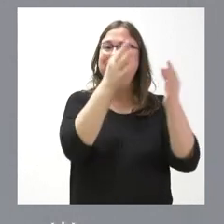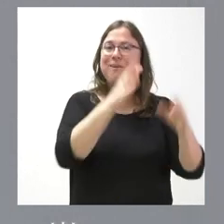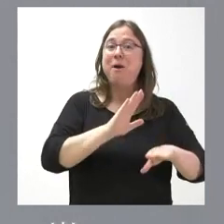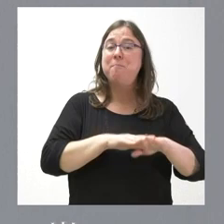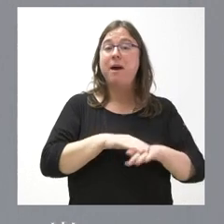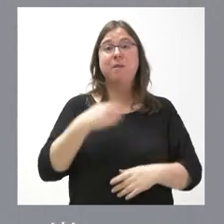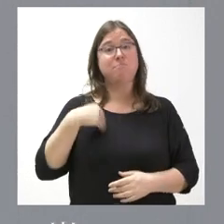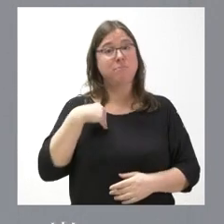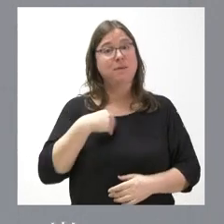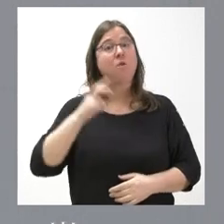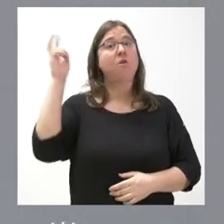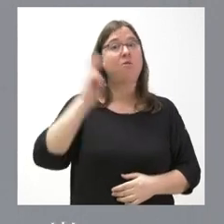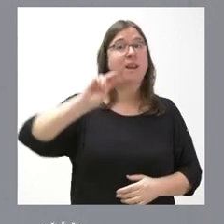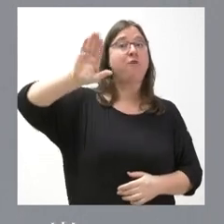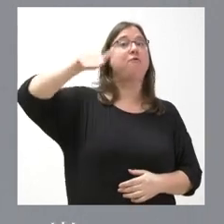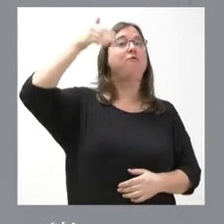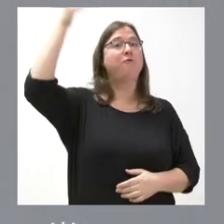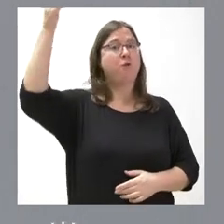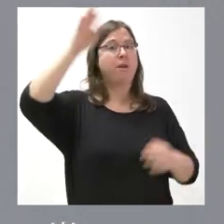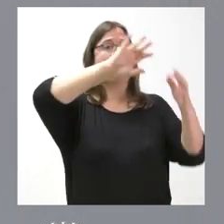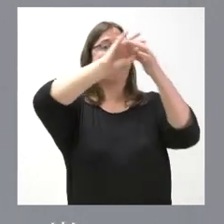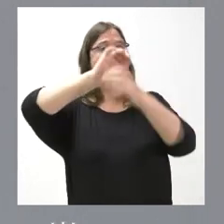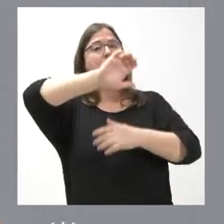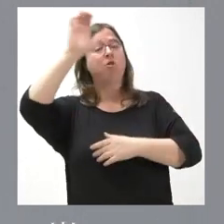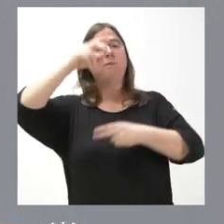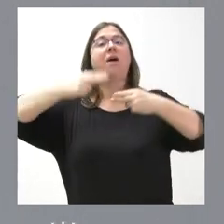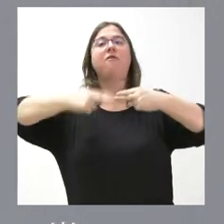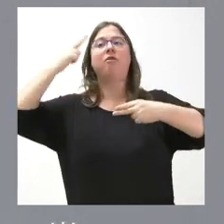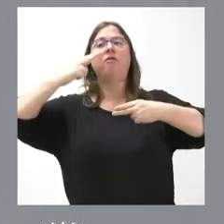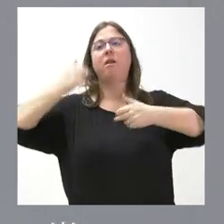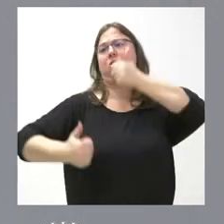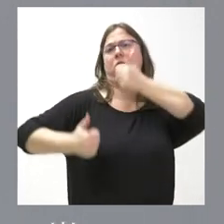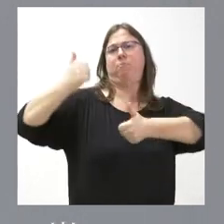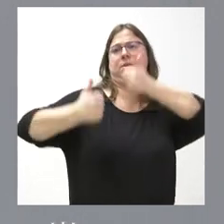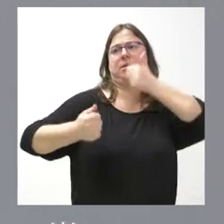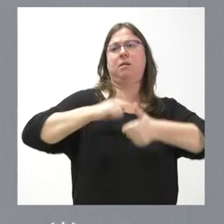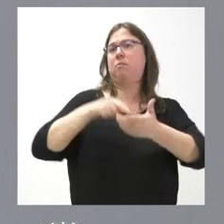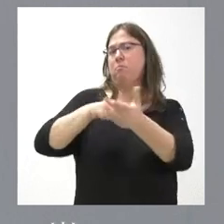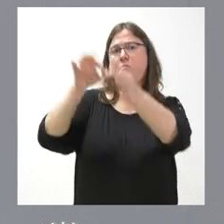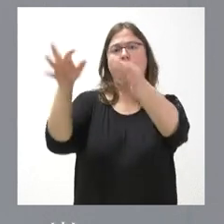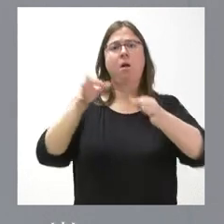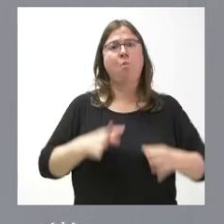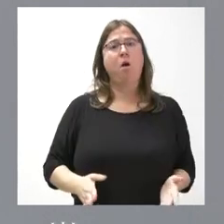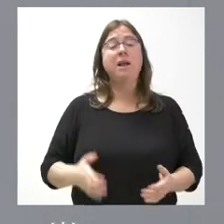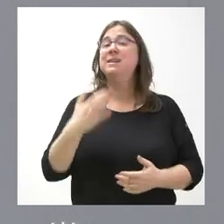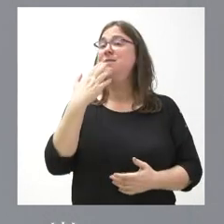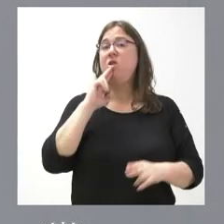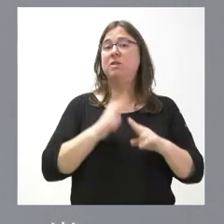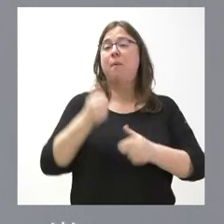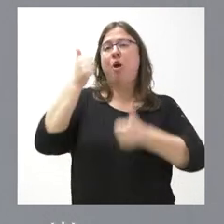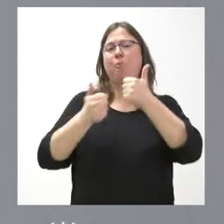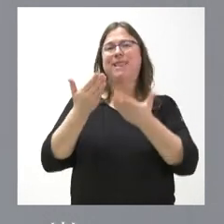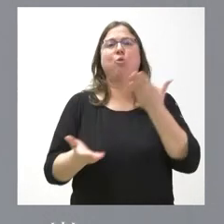aquellos productos que procedentes de fuera de la Unión llegan a nuestra frontera para hacer competencia a los productos de Castilla y León, porque si no estamos ante una competencia desleal